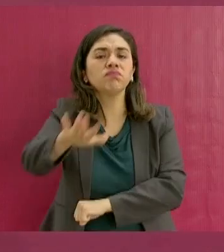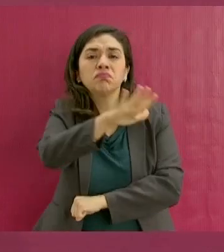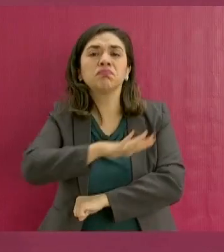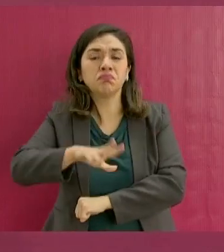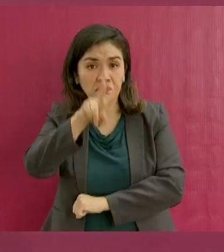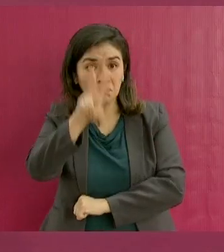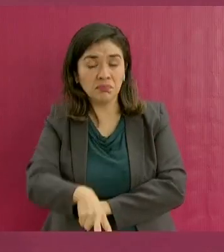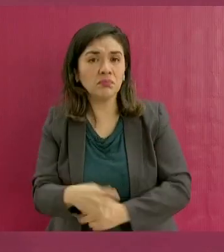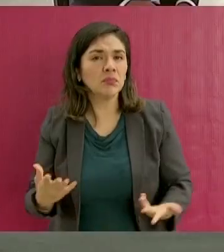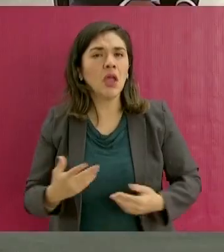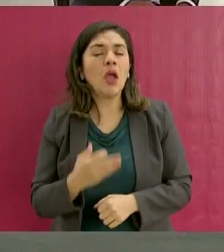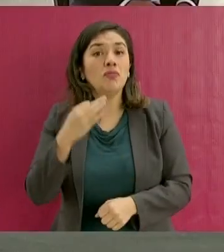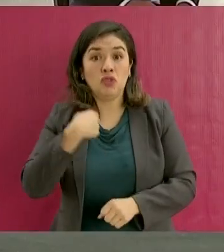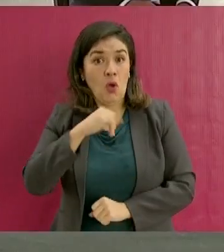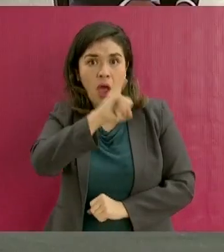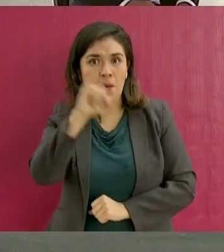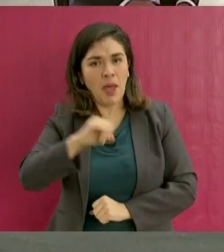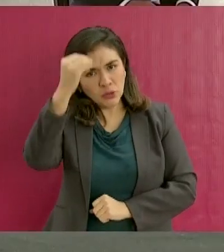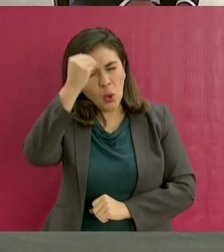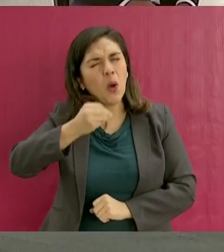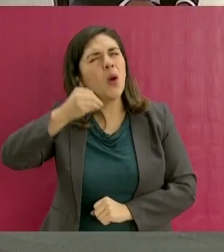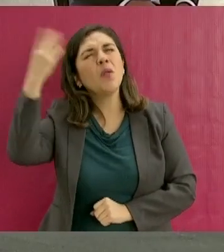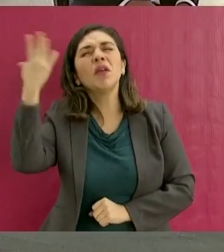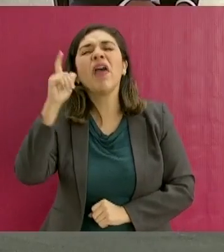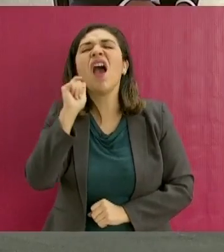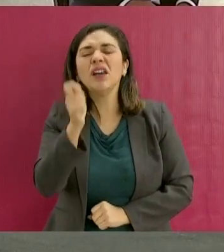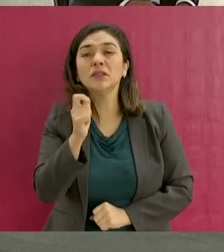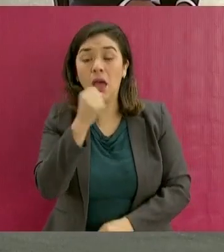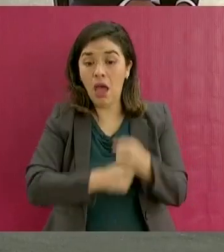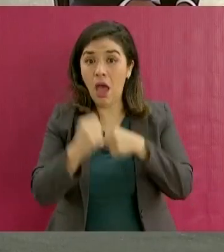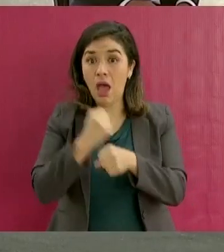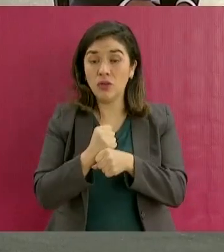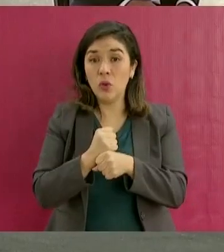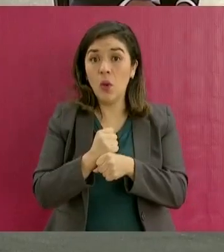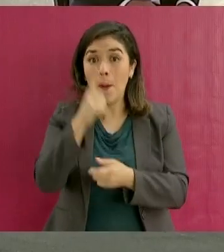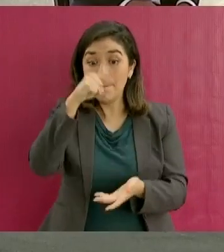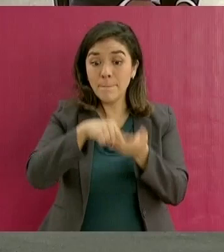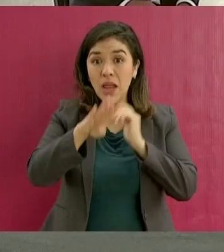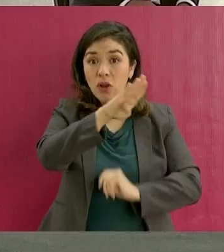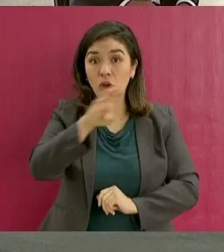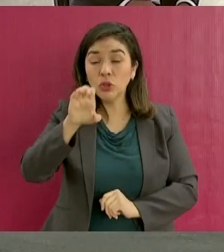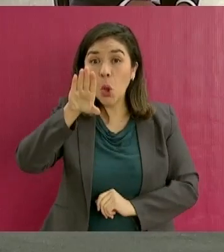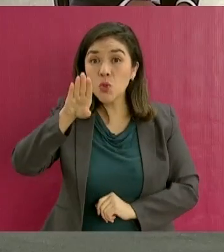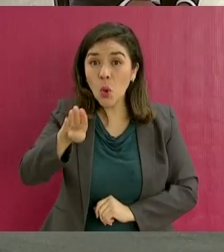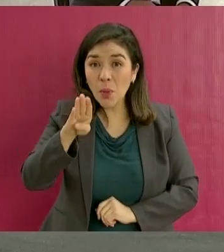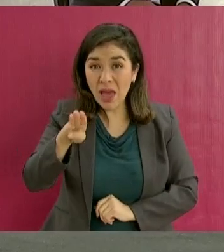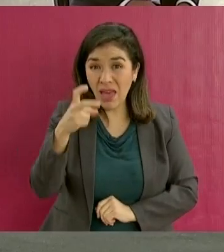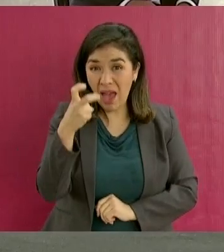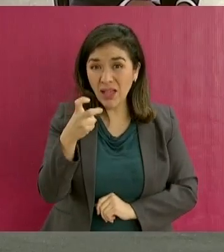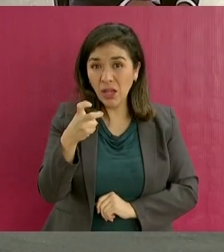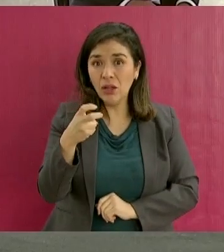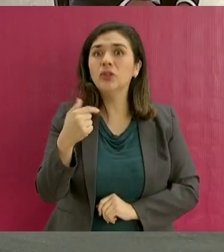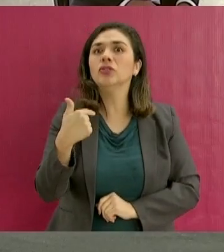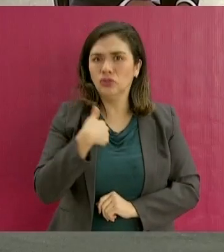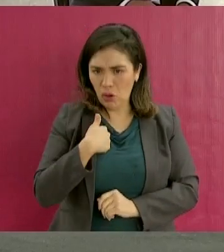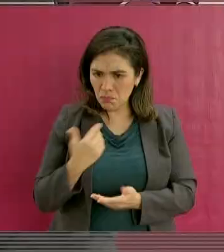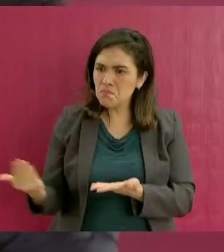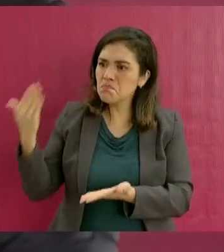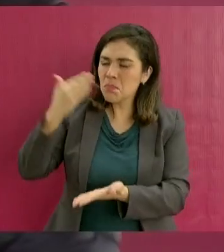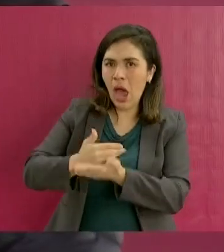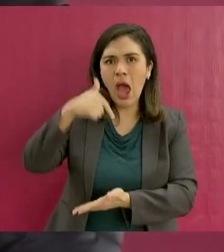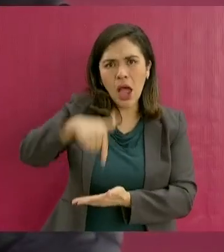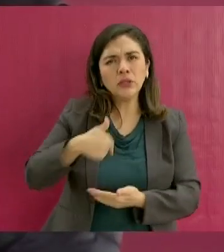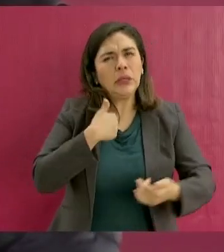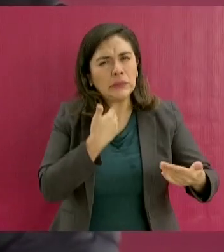No voy a olvidar que en 1990 pasé por Tlaxcala